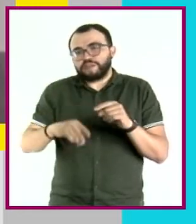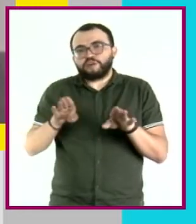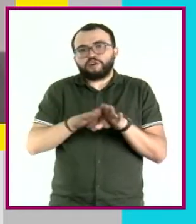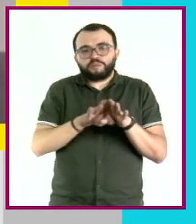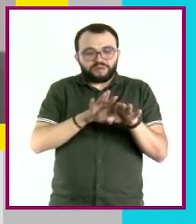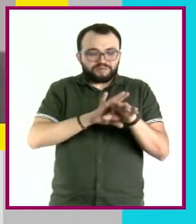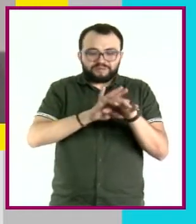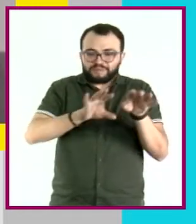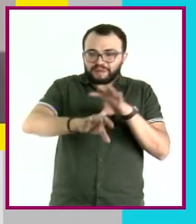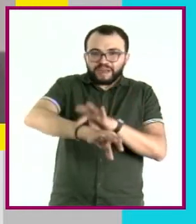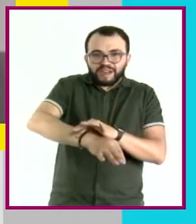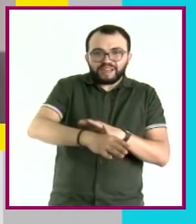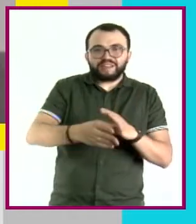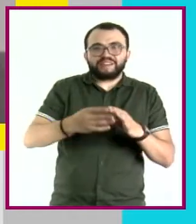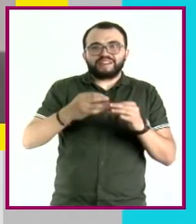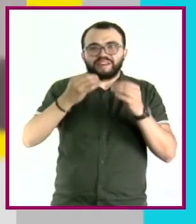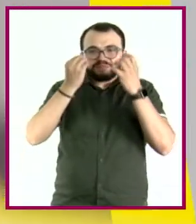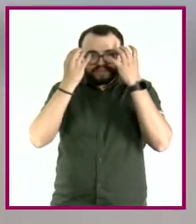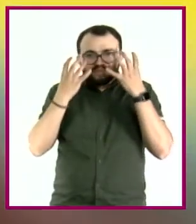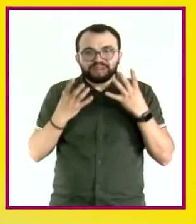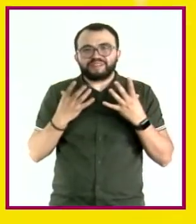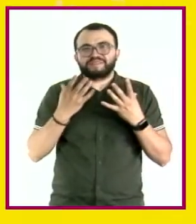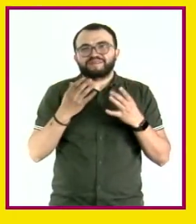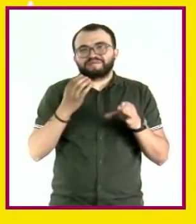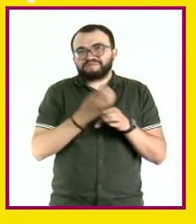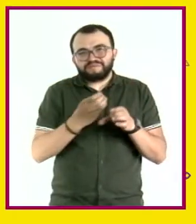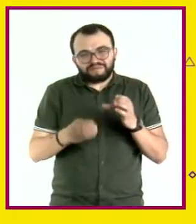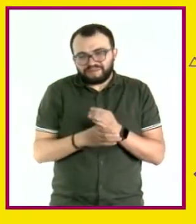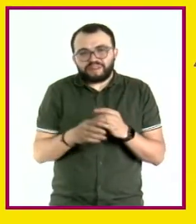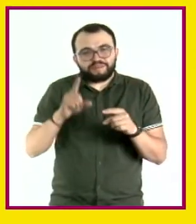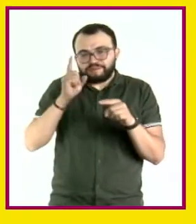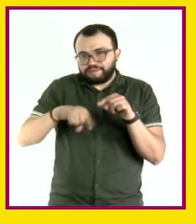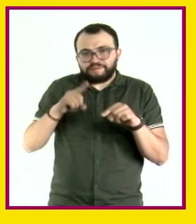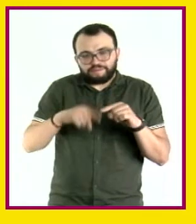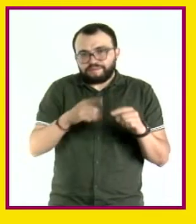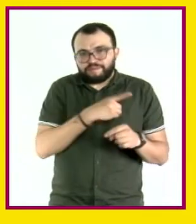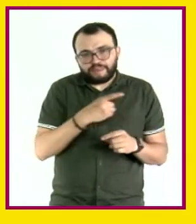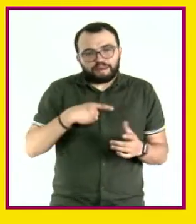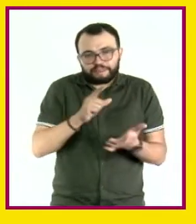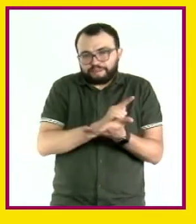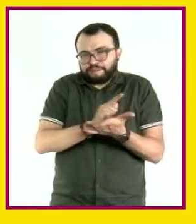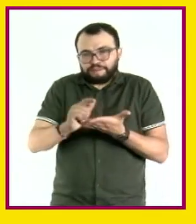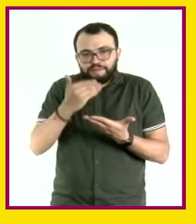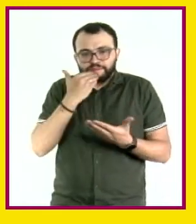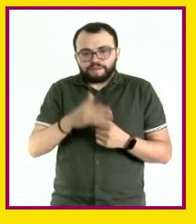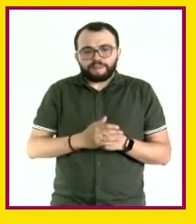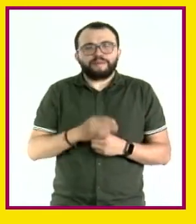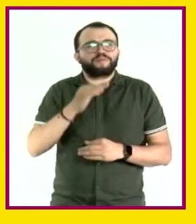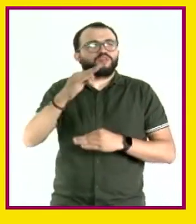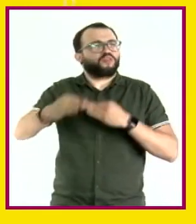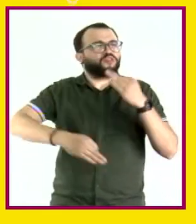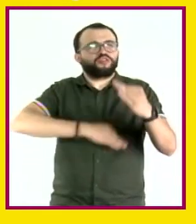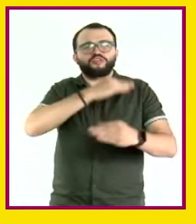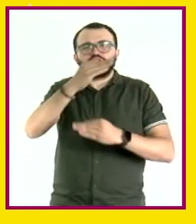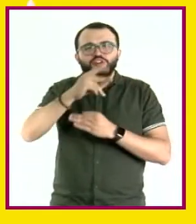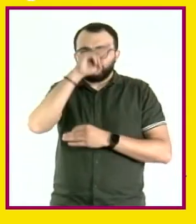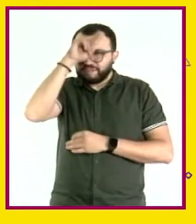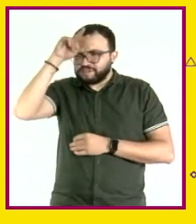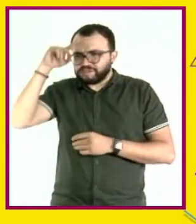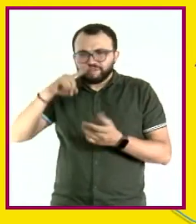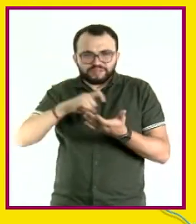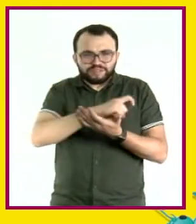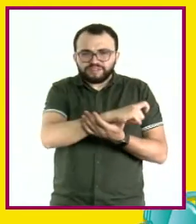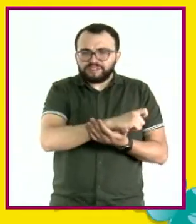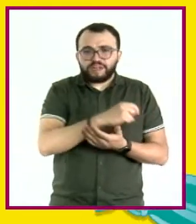espinas que pudieran transmitir a la enfermedad. ¿De todos los insectos comestibles que hay en México, hay algunos que destaquen por su valor